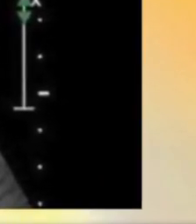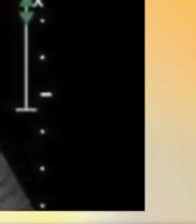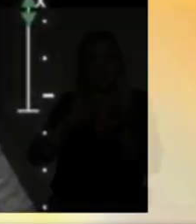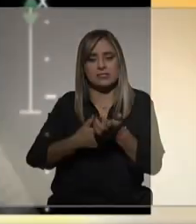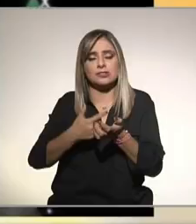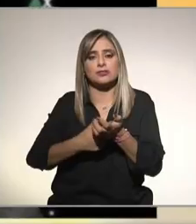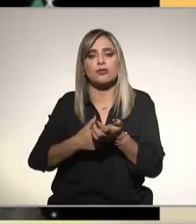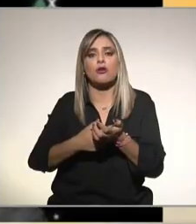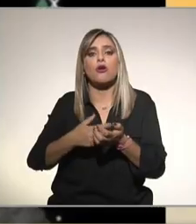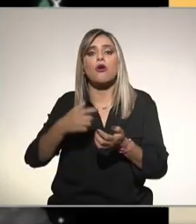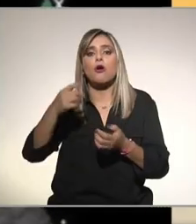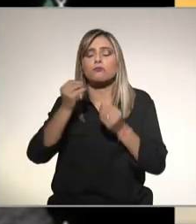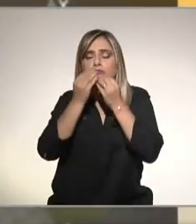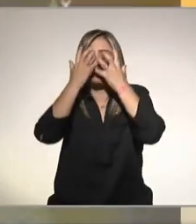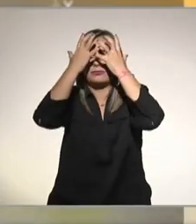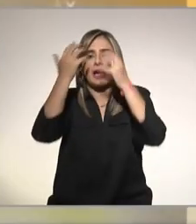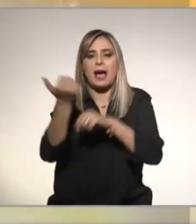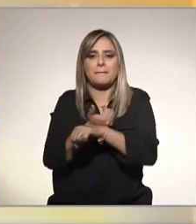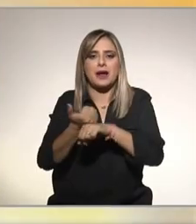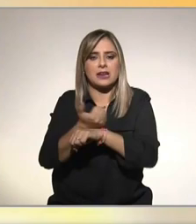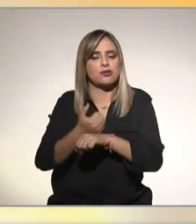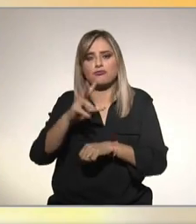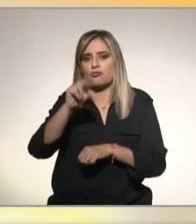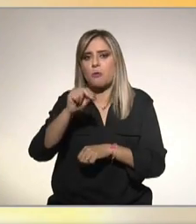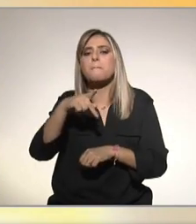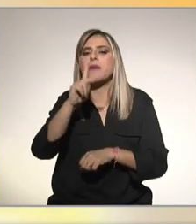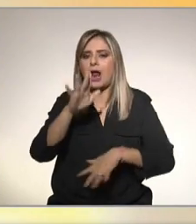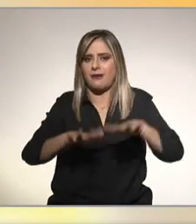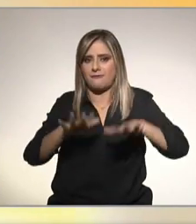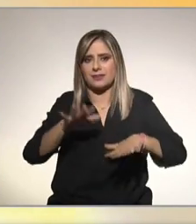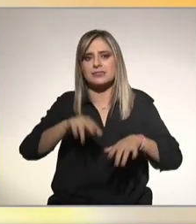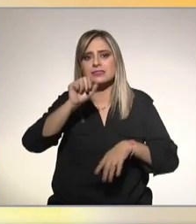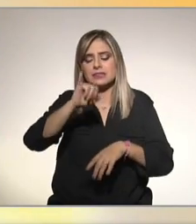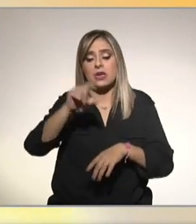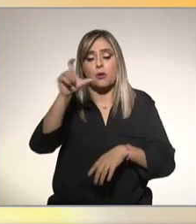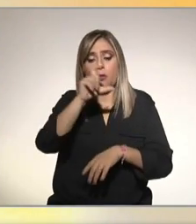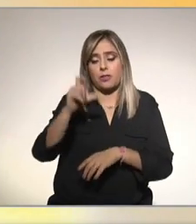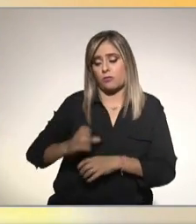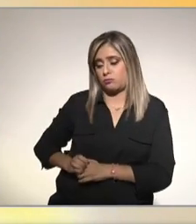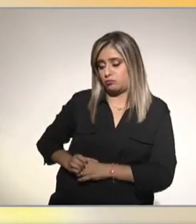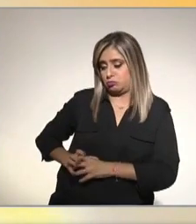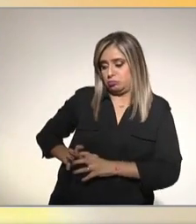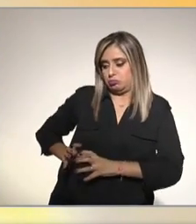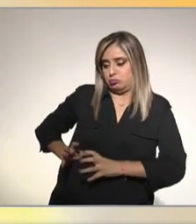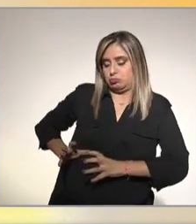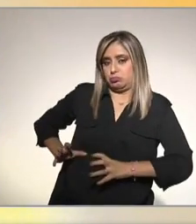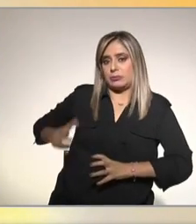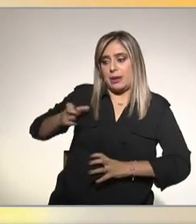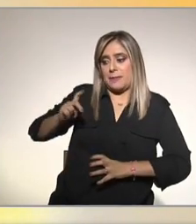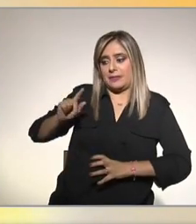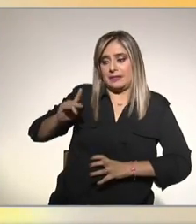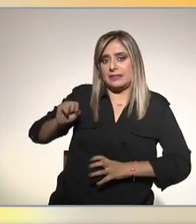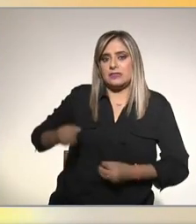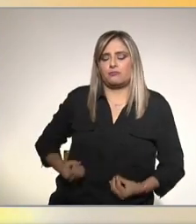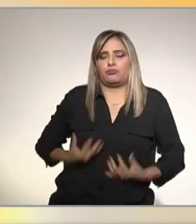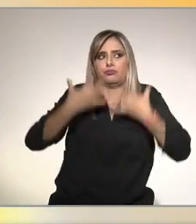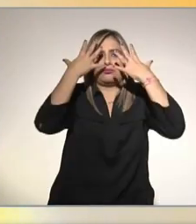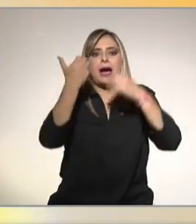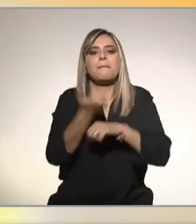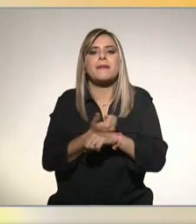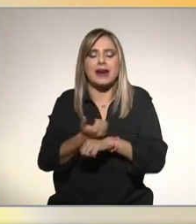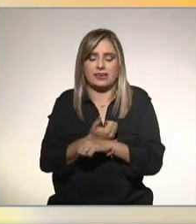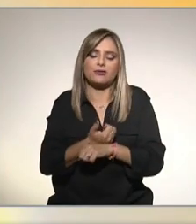ictericia que se ponga amarillo pero puede suceder cuando se inflama cuando ya hay esteato de hepatitis y hay que reconfirmar el